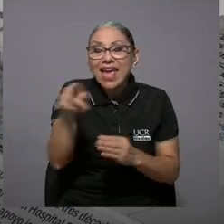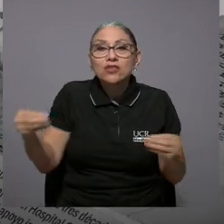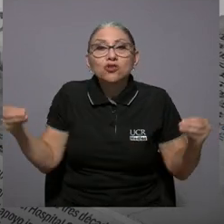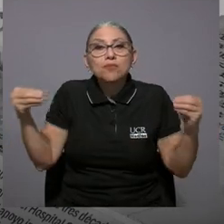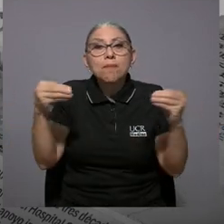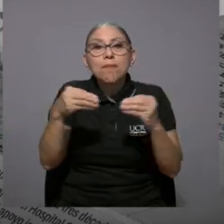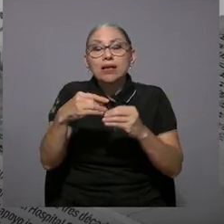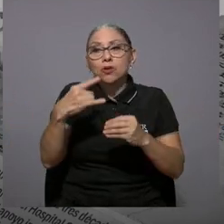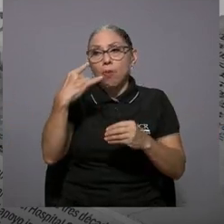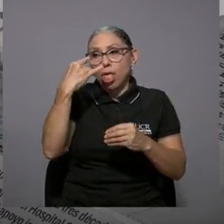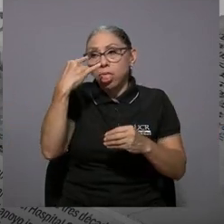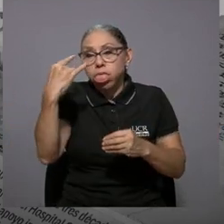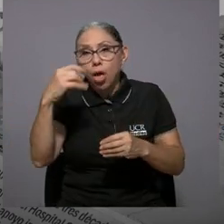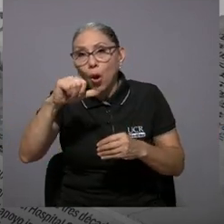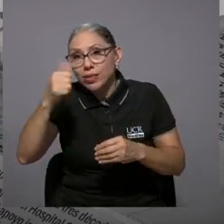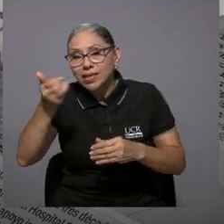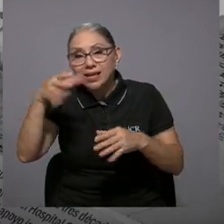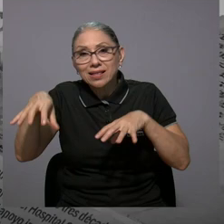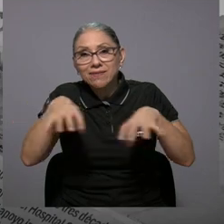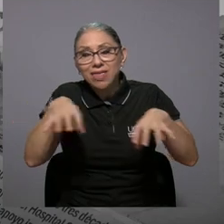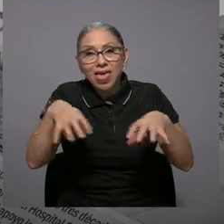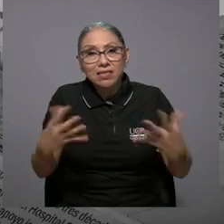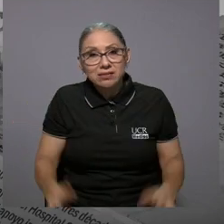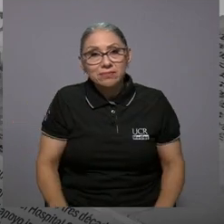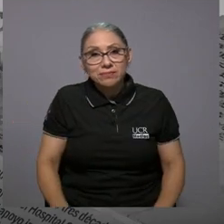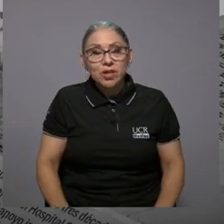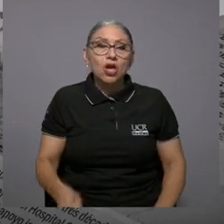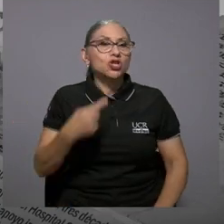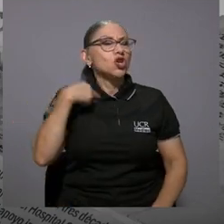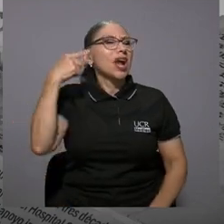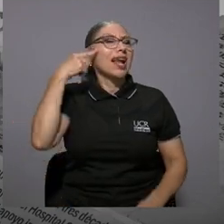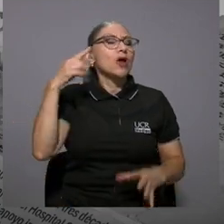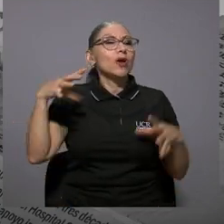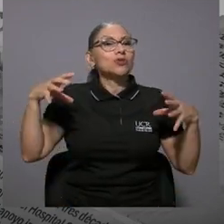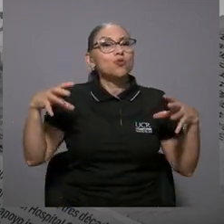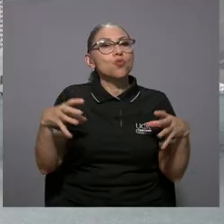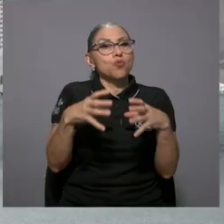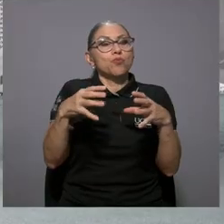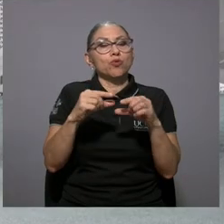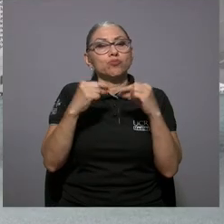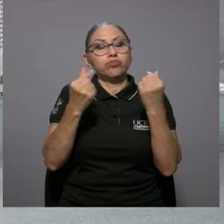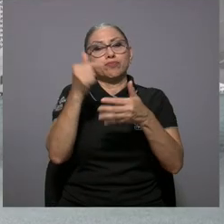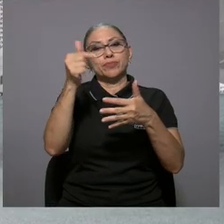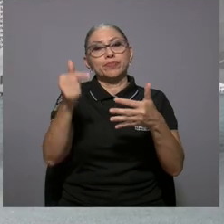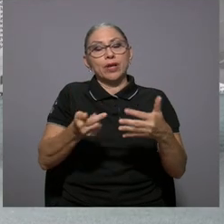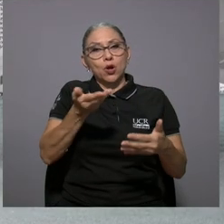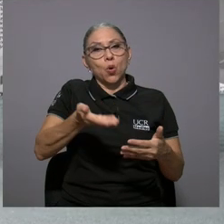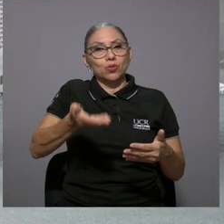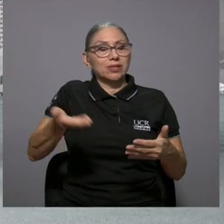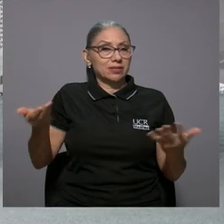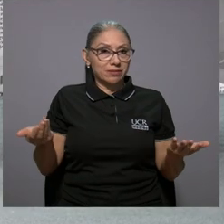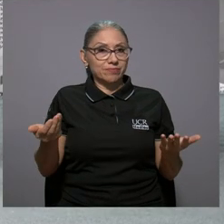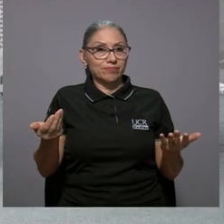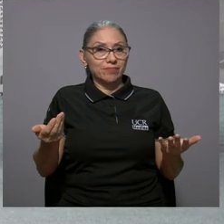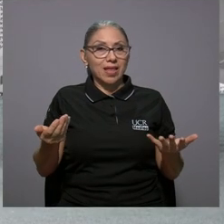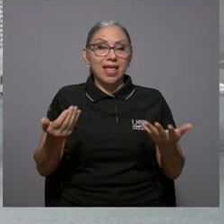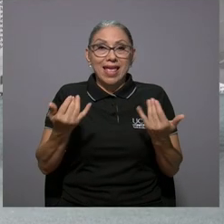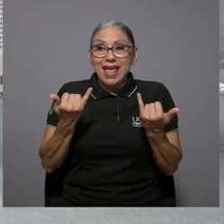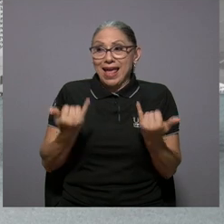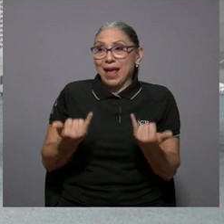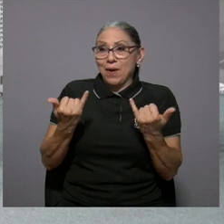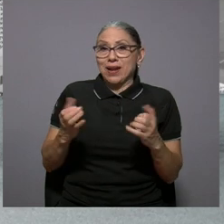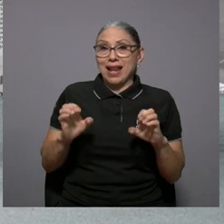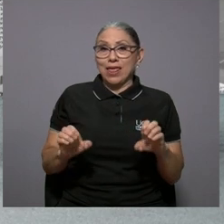que no están leyendo, que están más inmersos en otras actividades? Yo pienso que es un conjunto de cosas, como